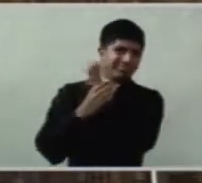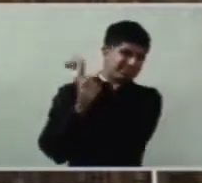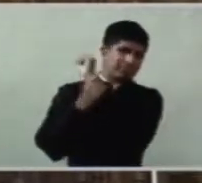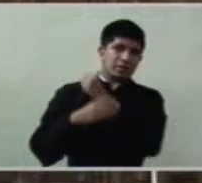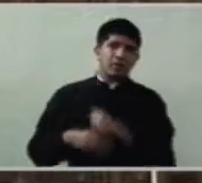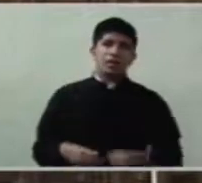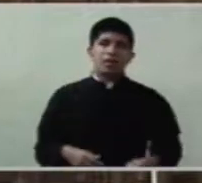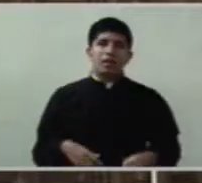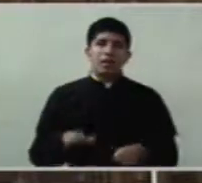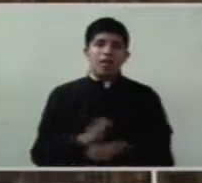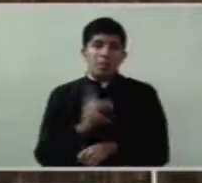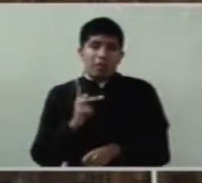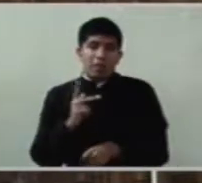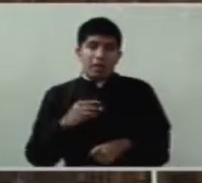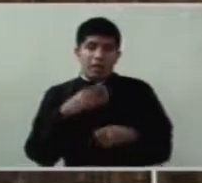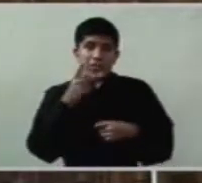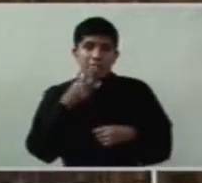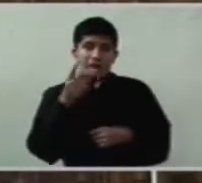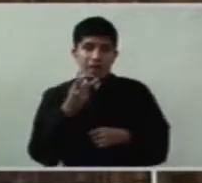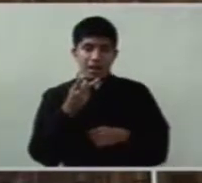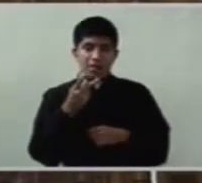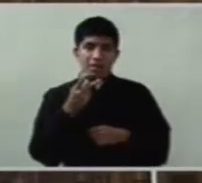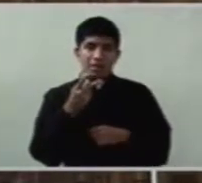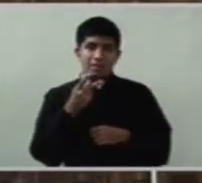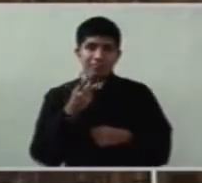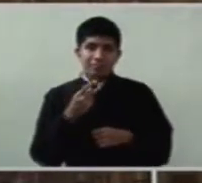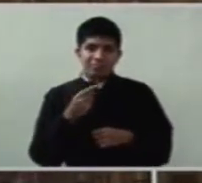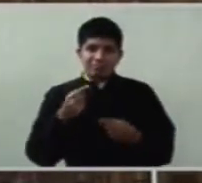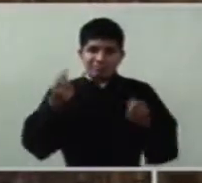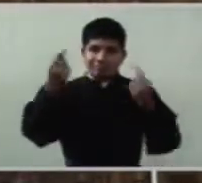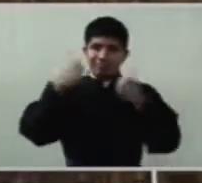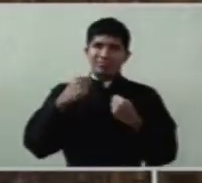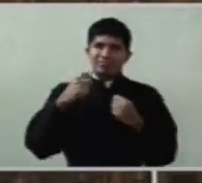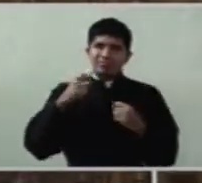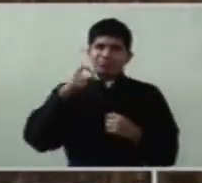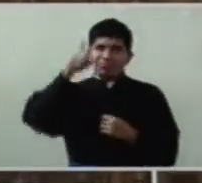a nuestra vida y a nuestro comportamiento.